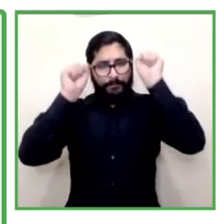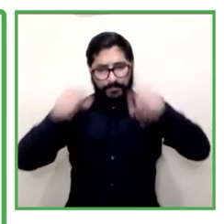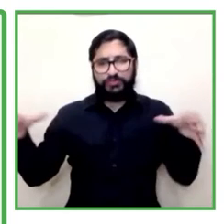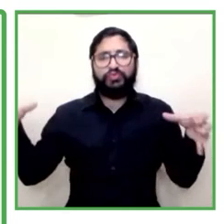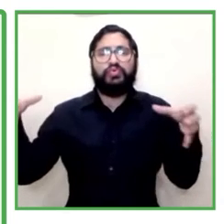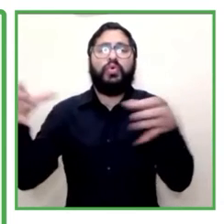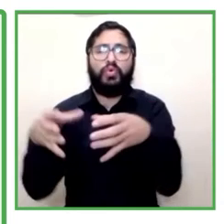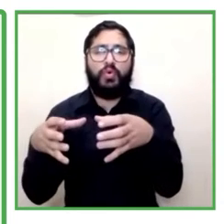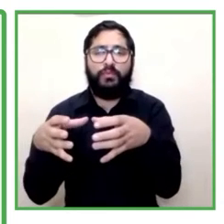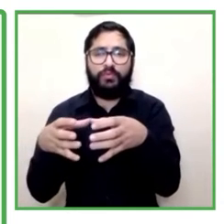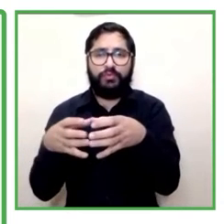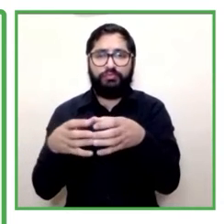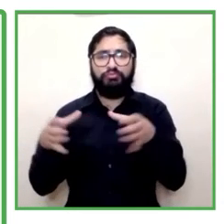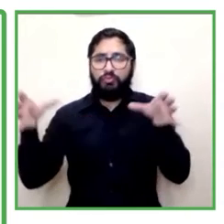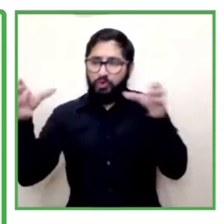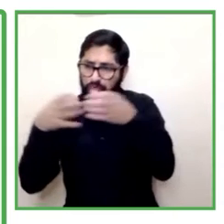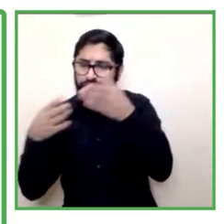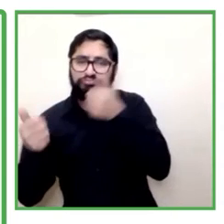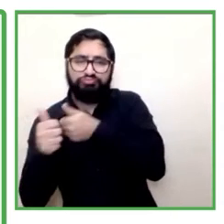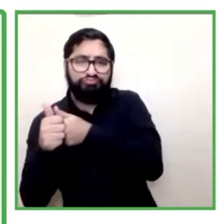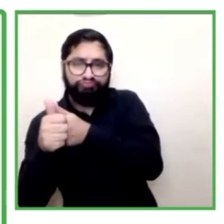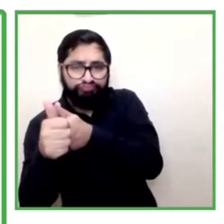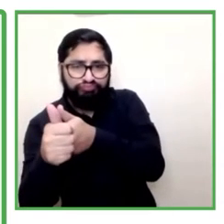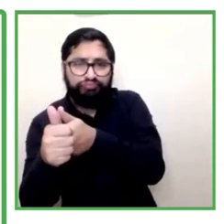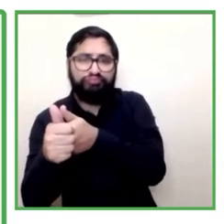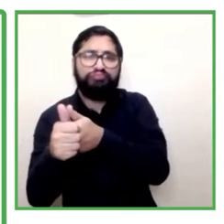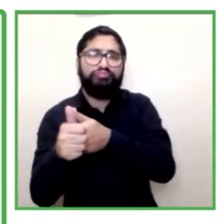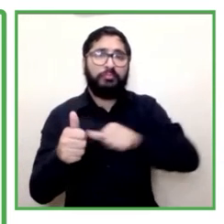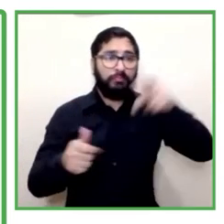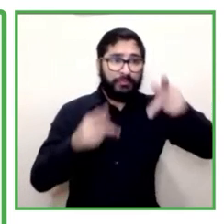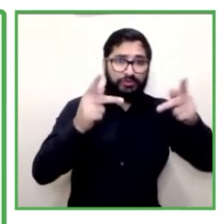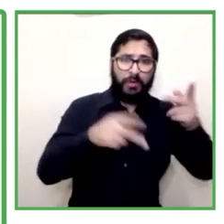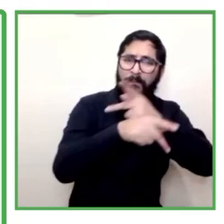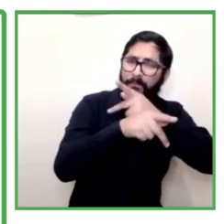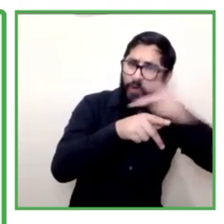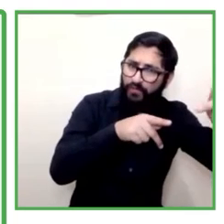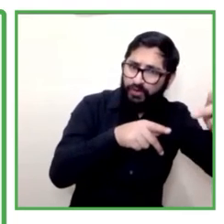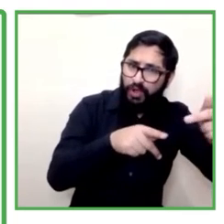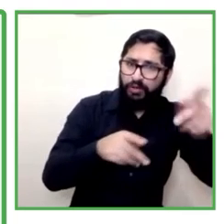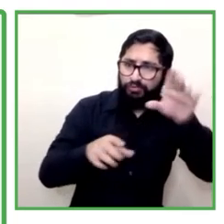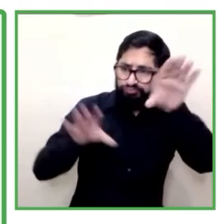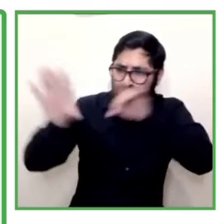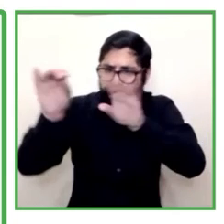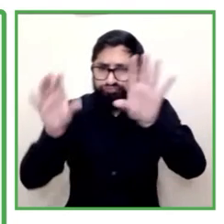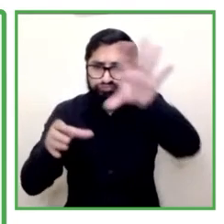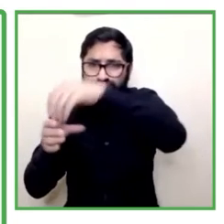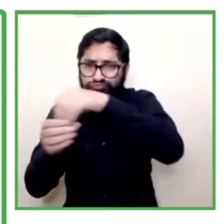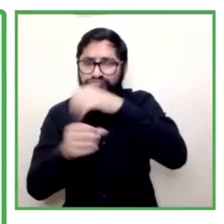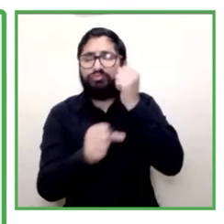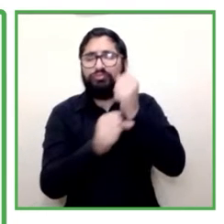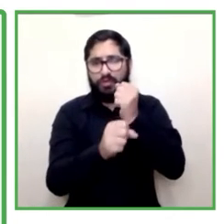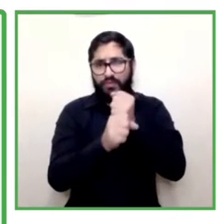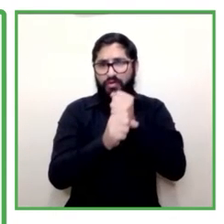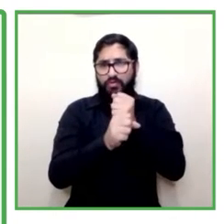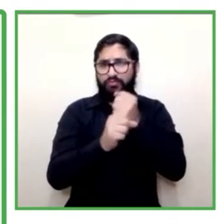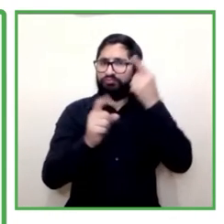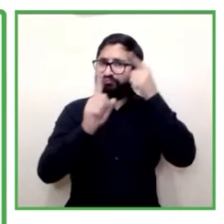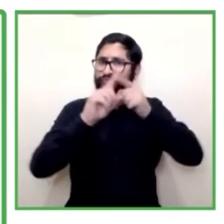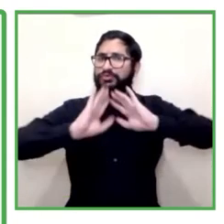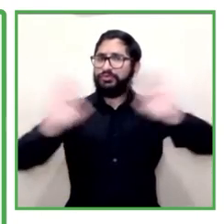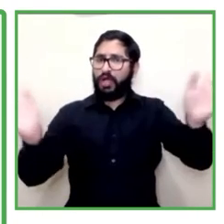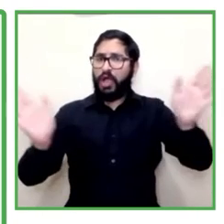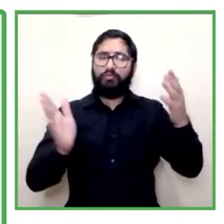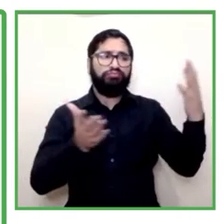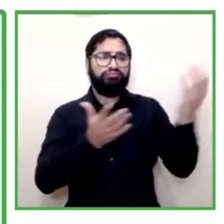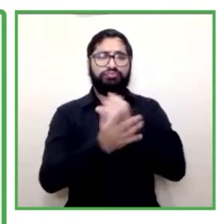las agencias públicas de empleo movilizan este propósito. Se ha definido también en la entidad un presupuesto especial que ha ido